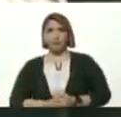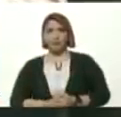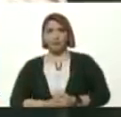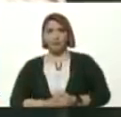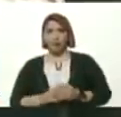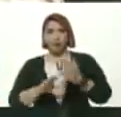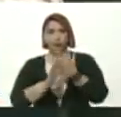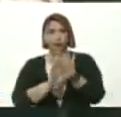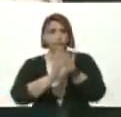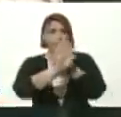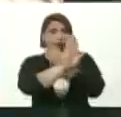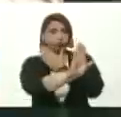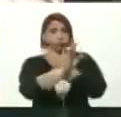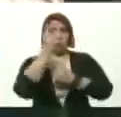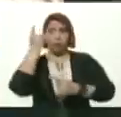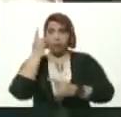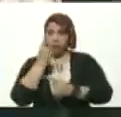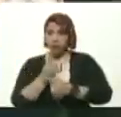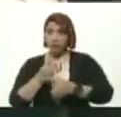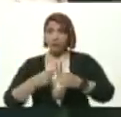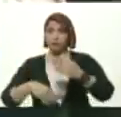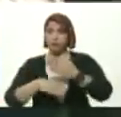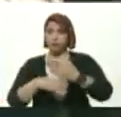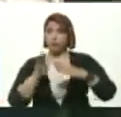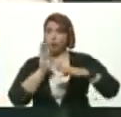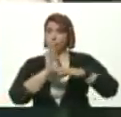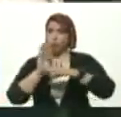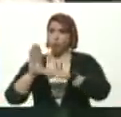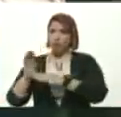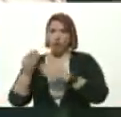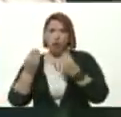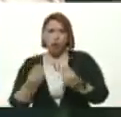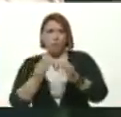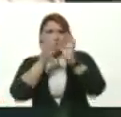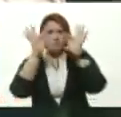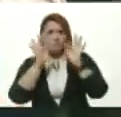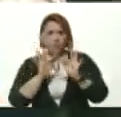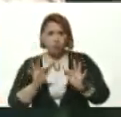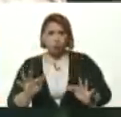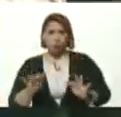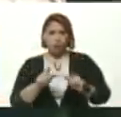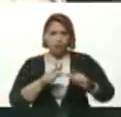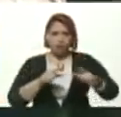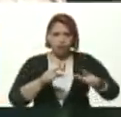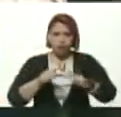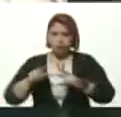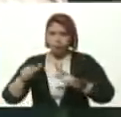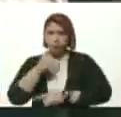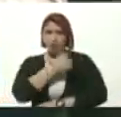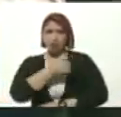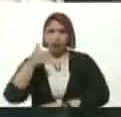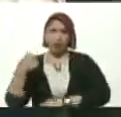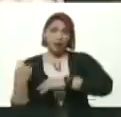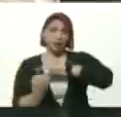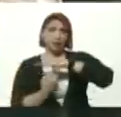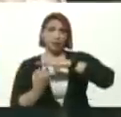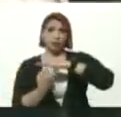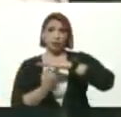Distanciamiento Que debe mantenerse Cómo De manera Lugarizada Cada institución